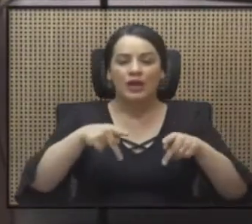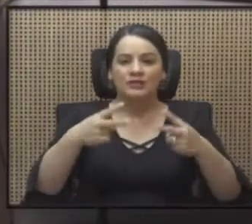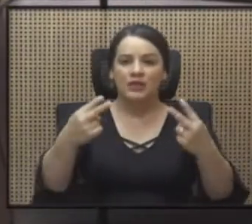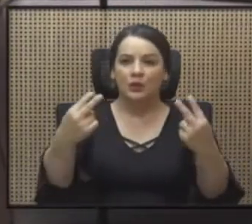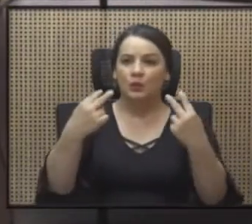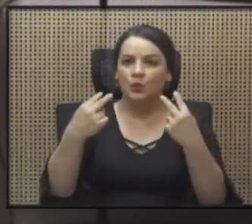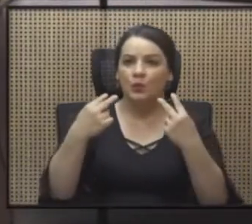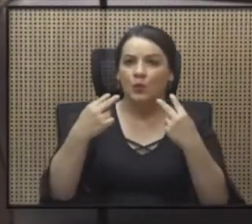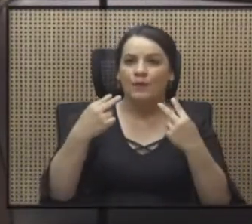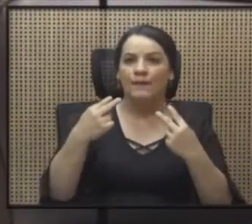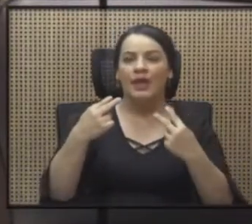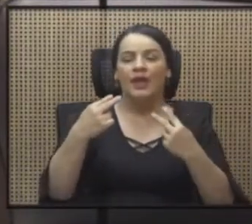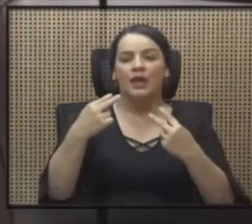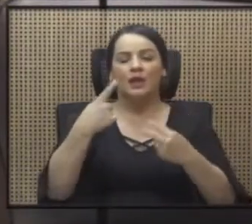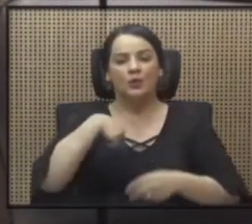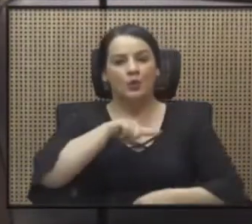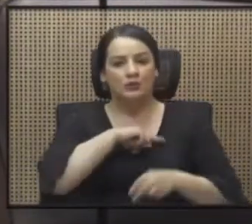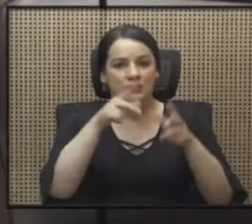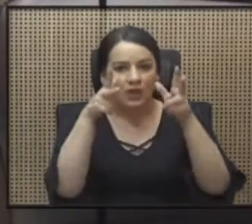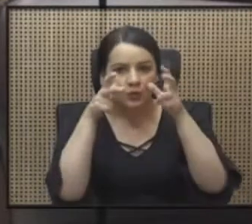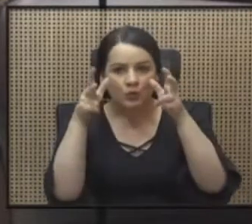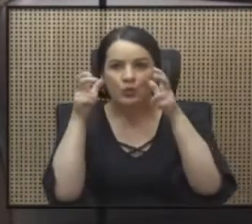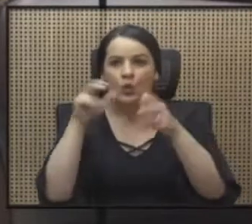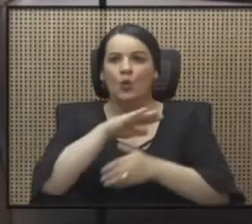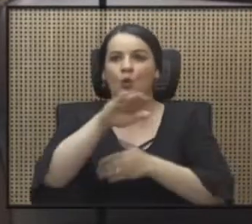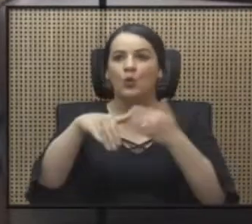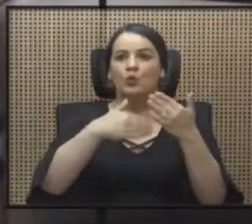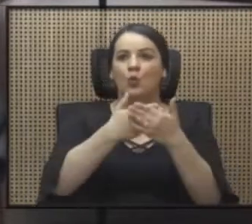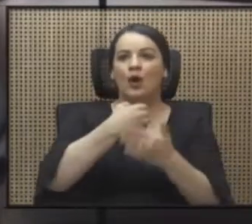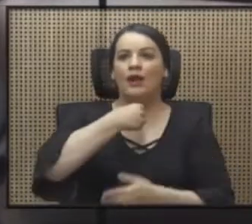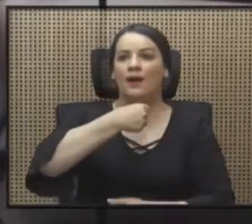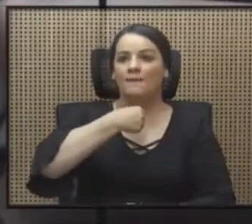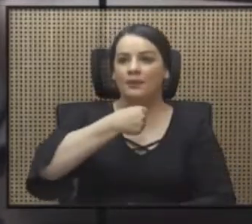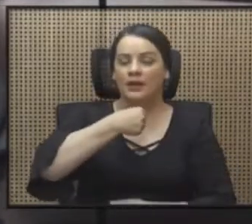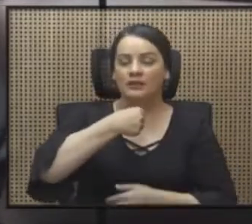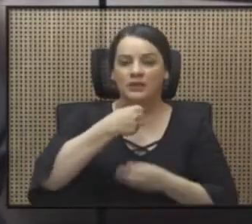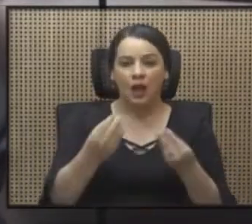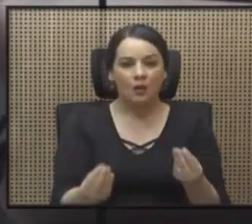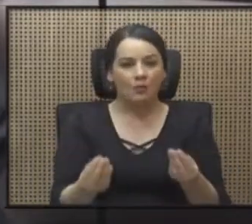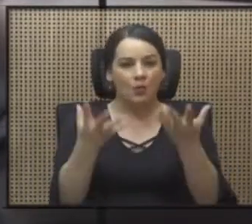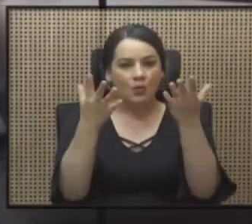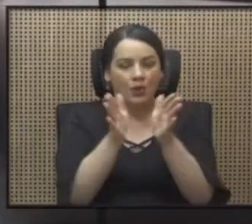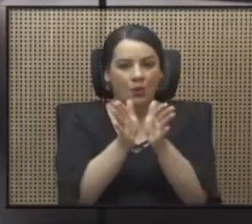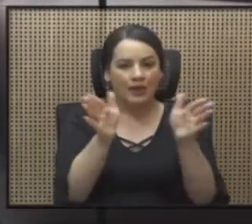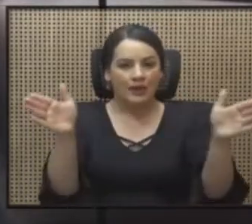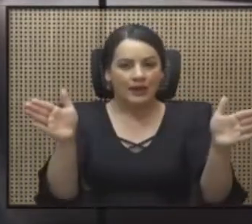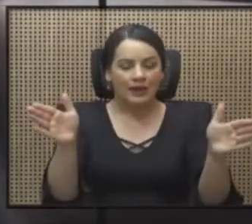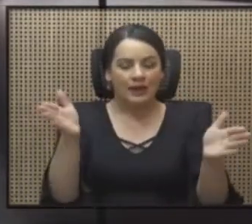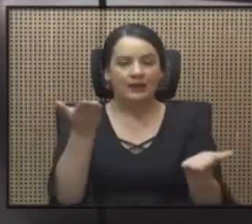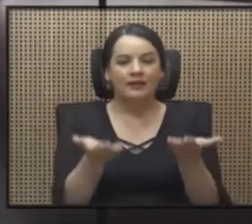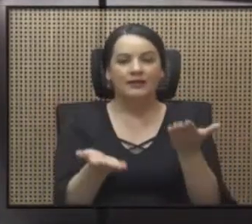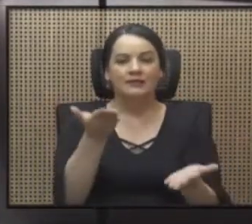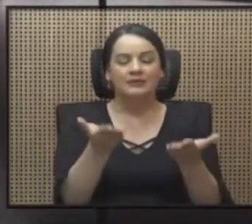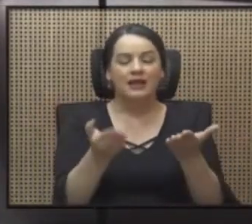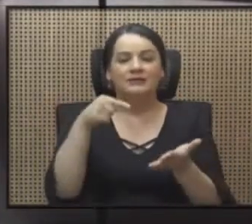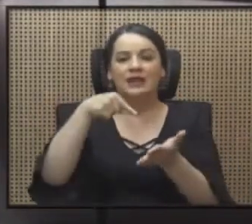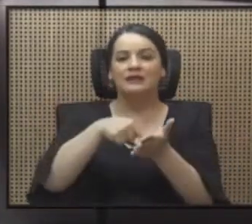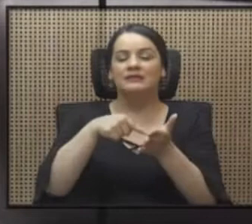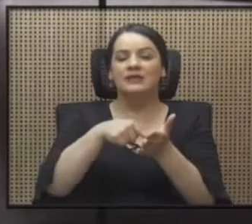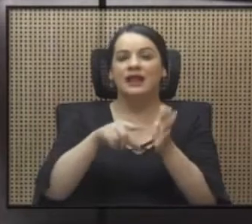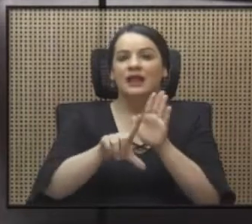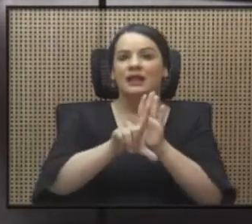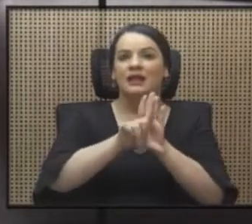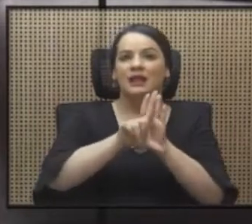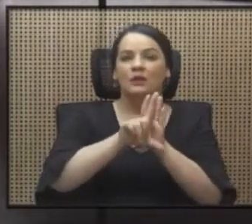todos los que nos están viendo, toda la prensa y al público en general. Quizás esta legislatura sea